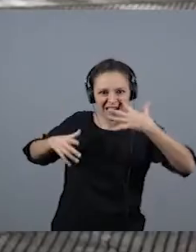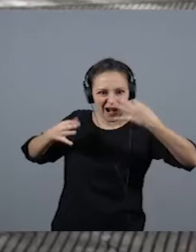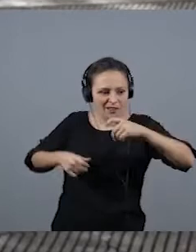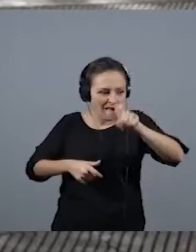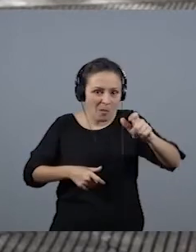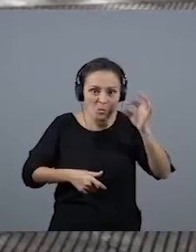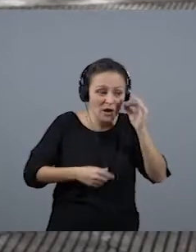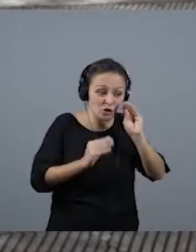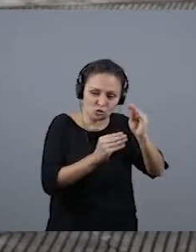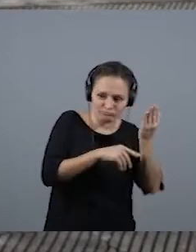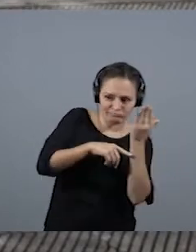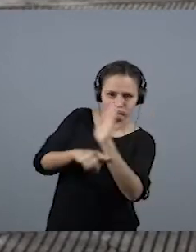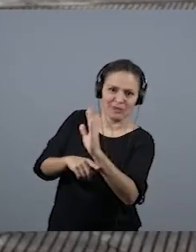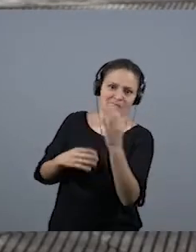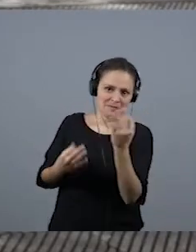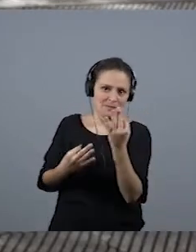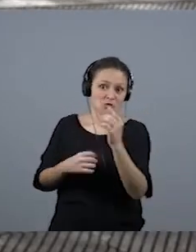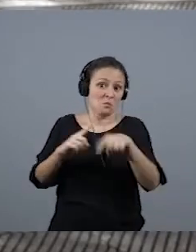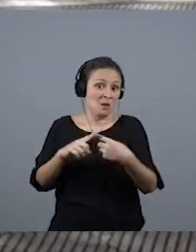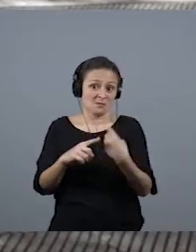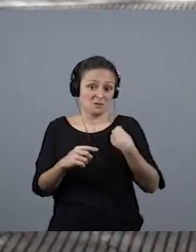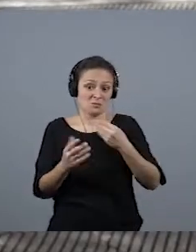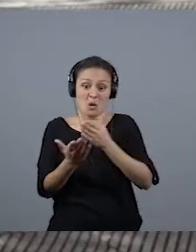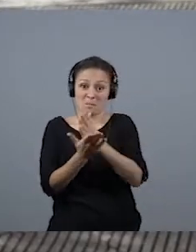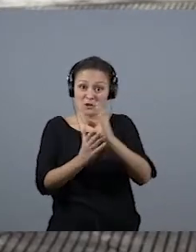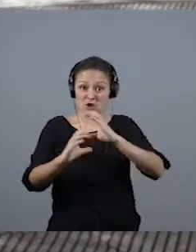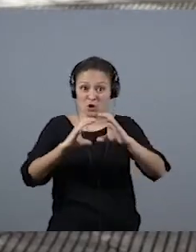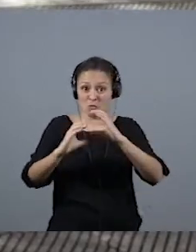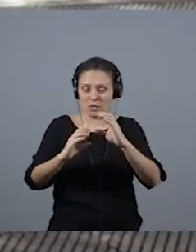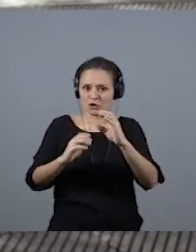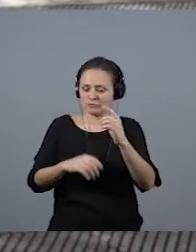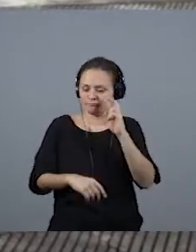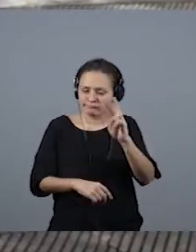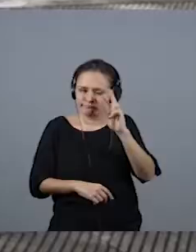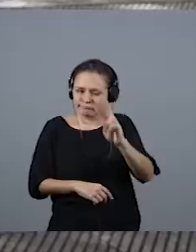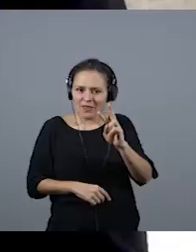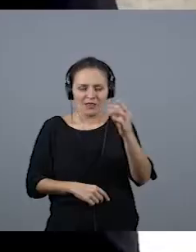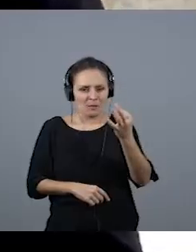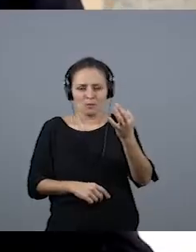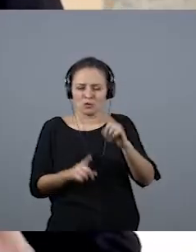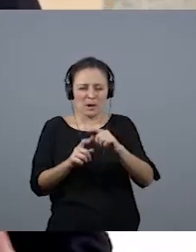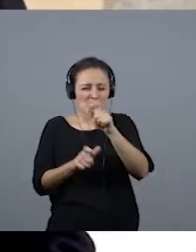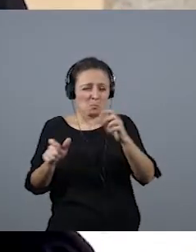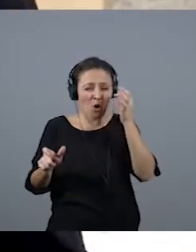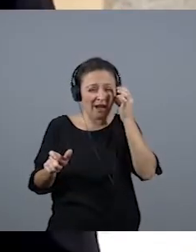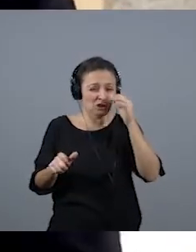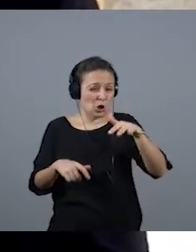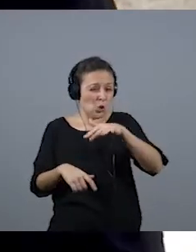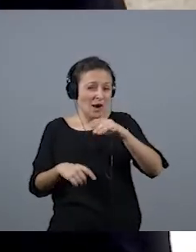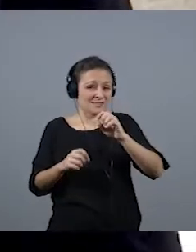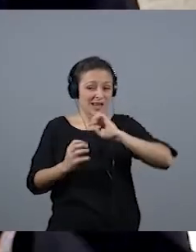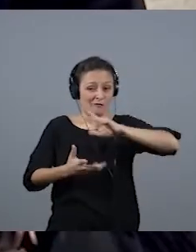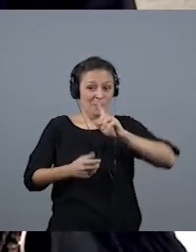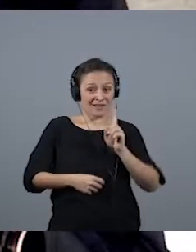mujeres. De hecho, solamente hay que hacer un repaso a los medios de comunicación para darnos cuenta que las mujeres ocupamos muy poco espacio informativo,